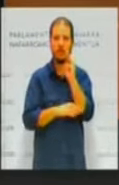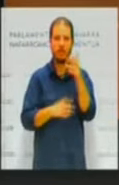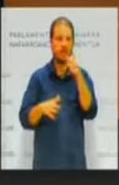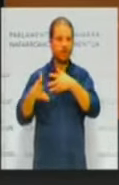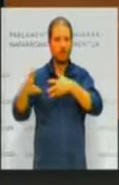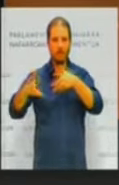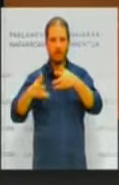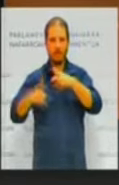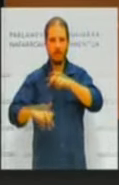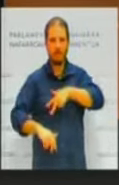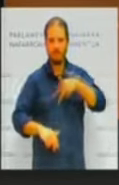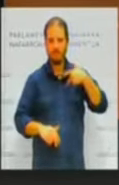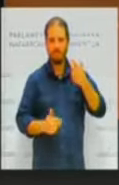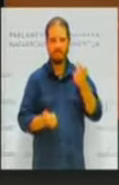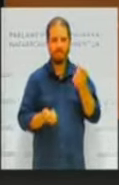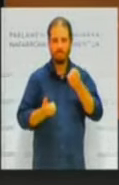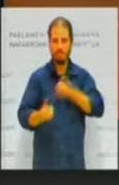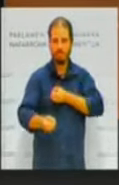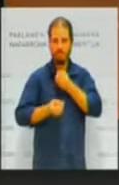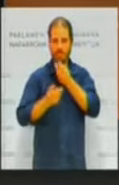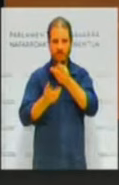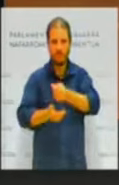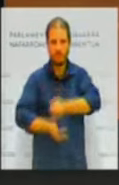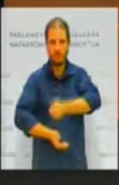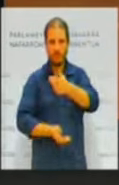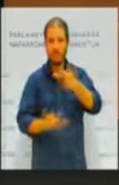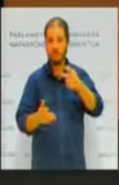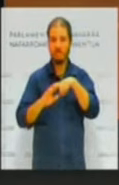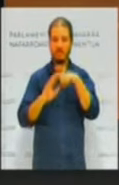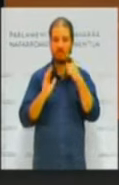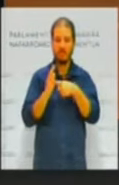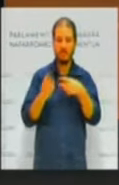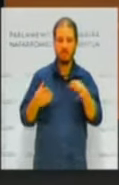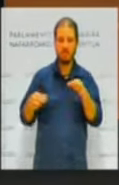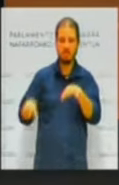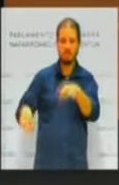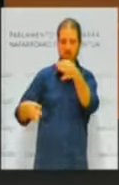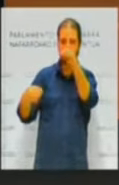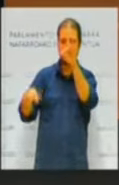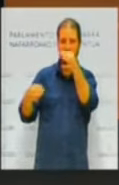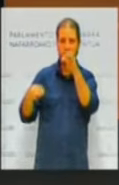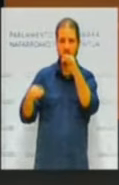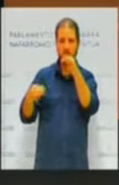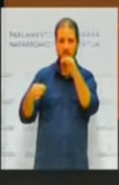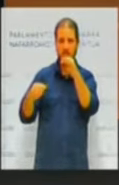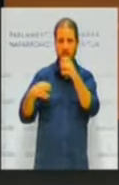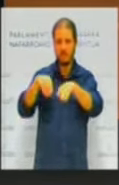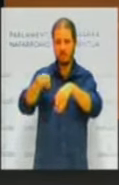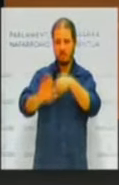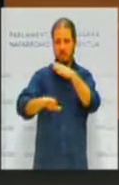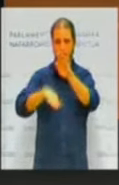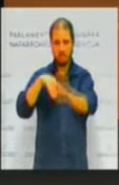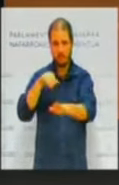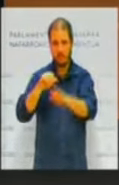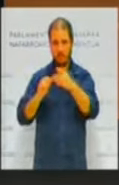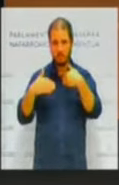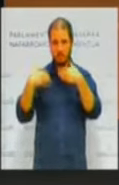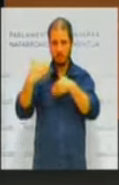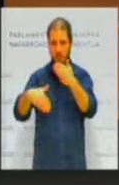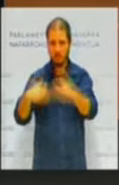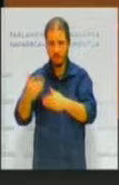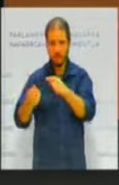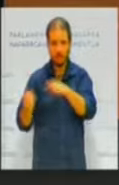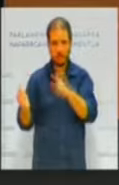general. Pues esta ley simplemente será un papel que habrá dado un paso más pero que no habrá sido suficiente para la